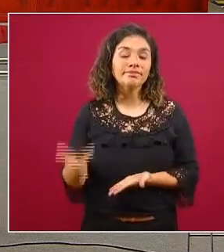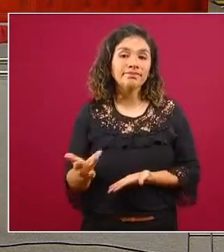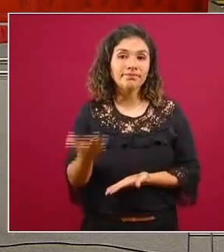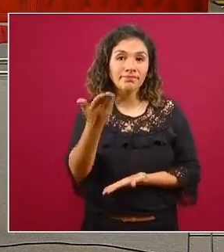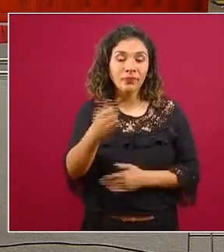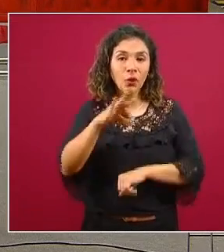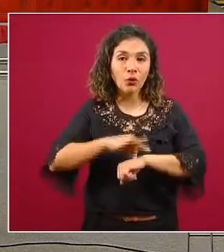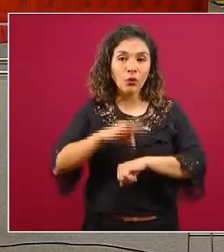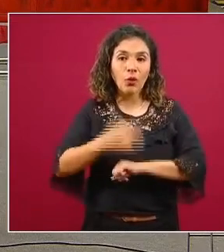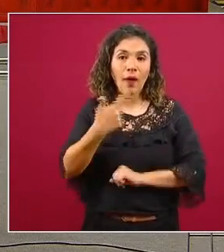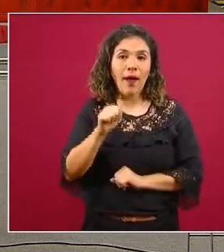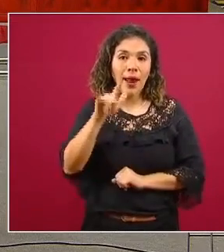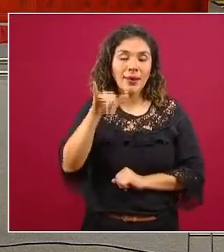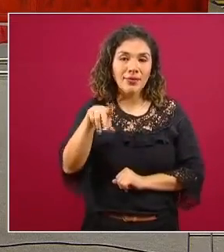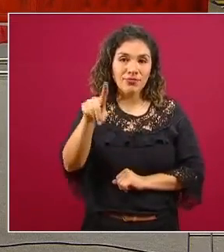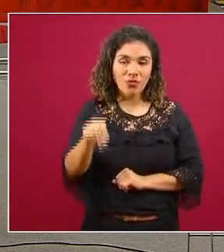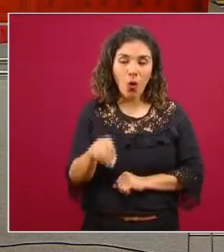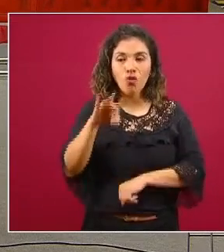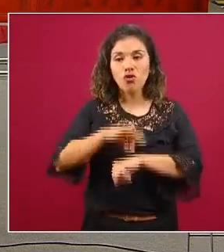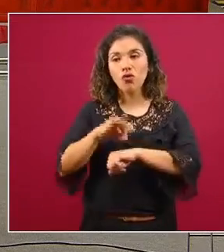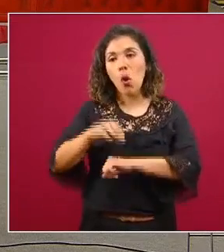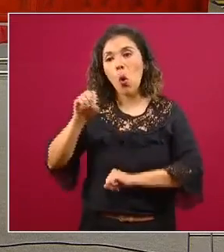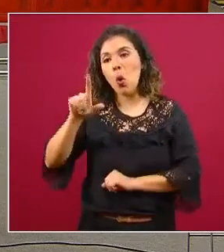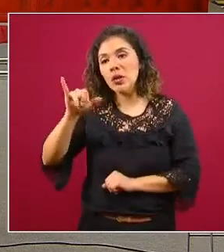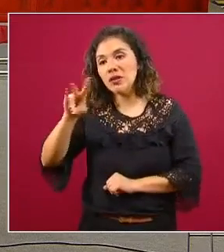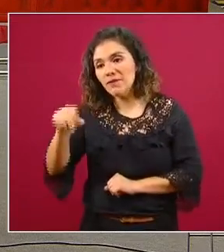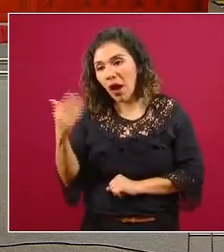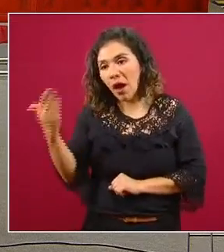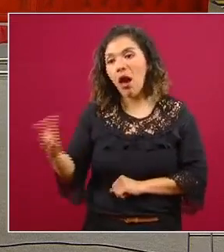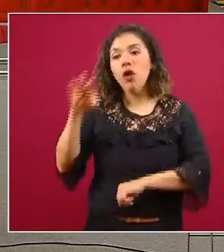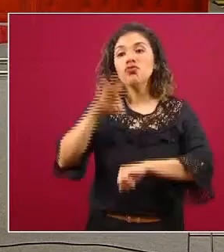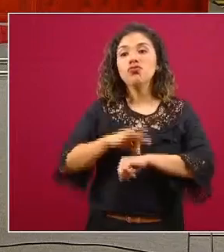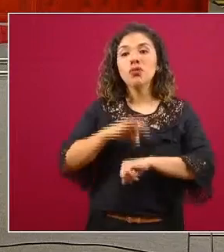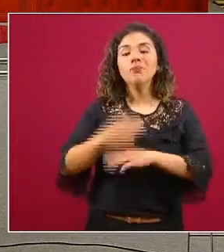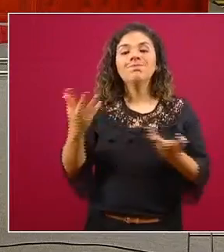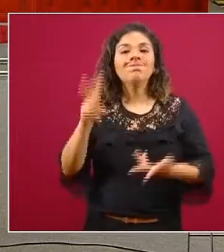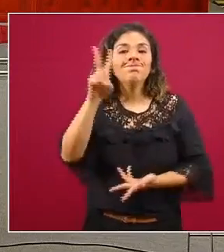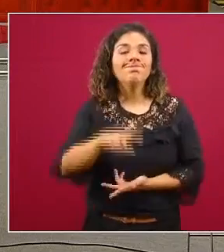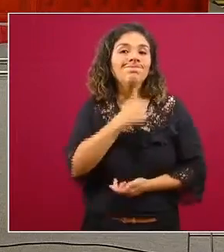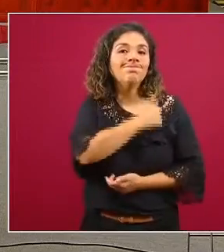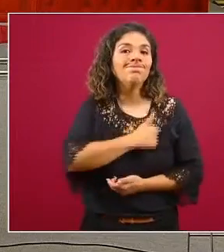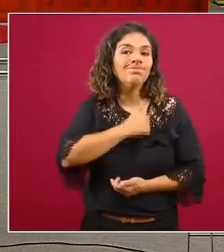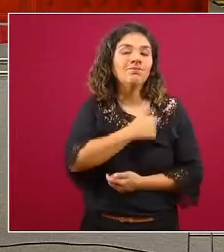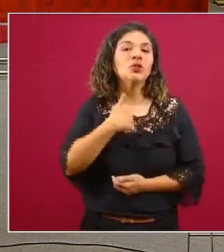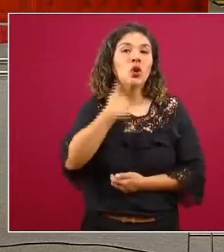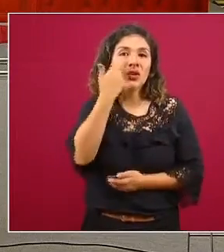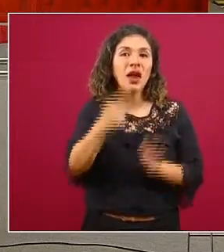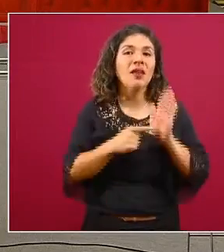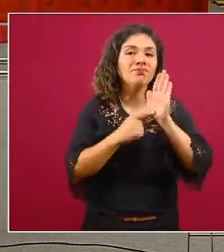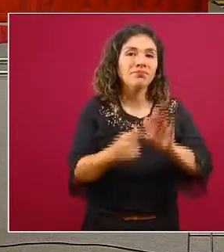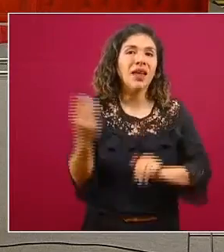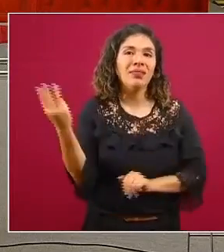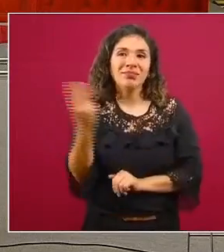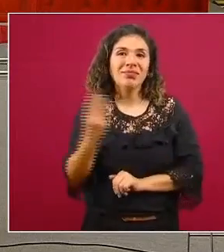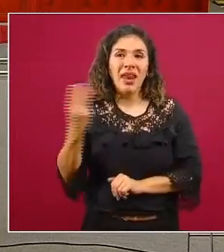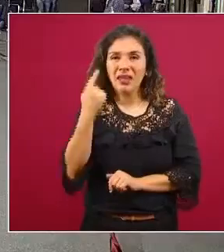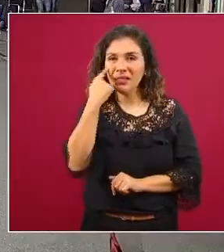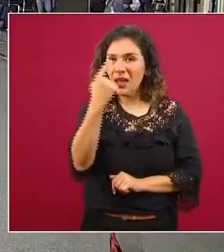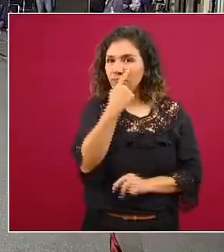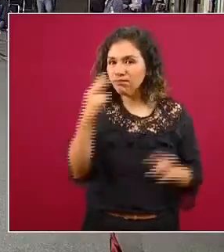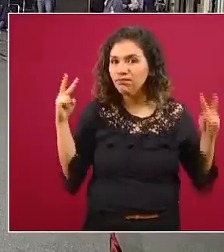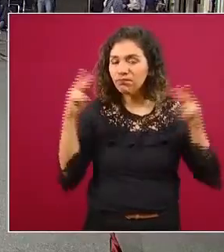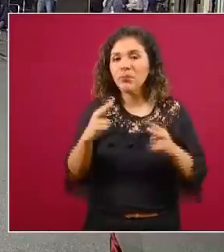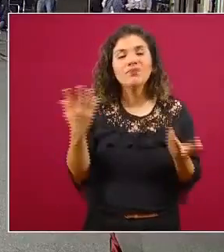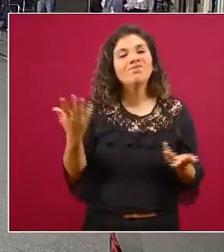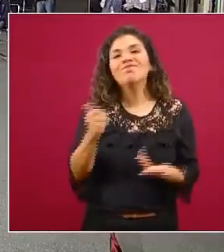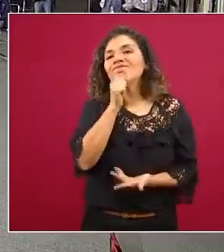doctor Galindo doctora Oliva y desgraciadamente queríamos sí presentar las tres perspectivas y